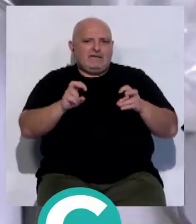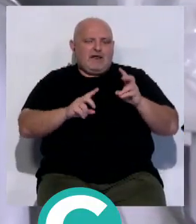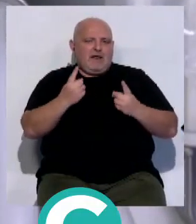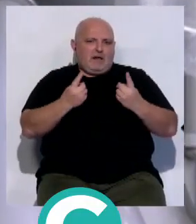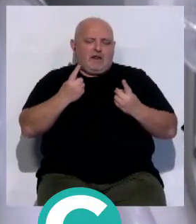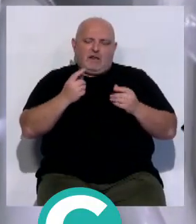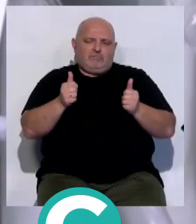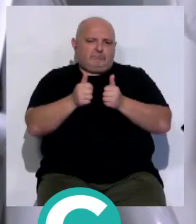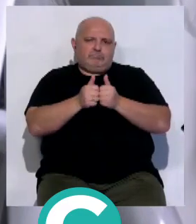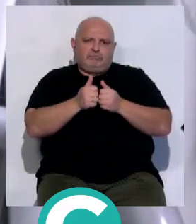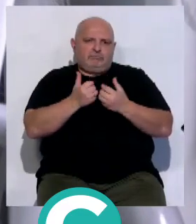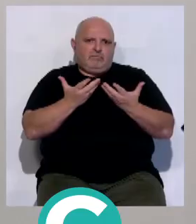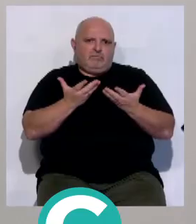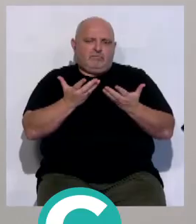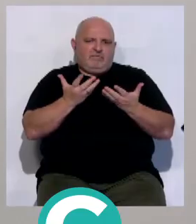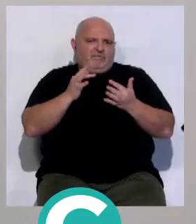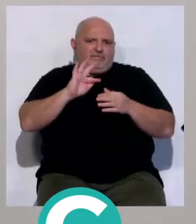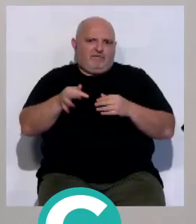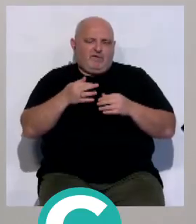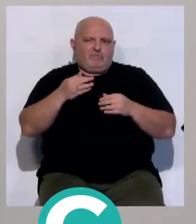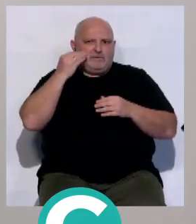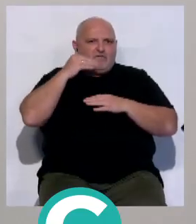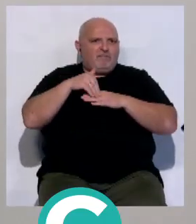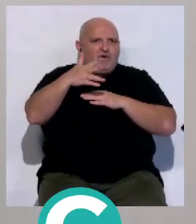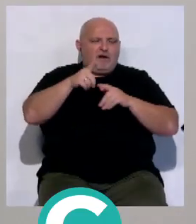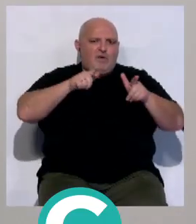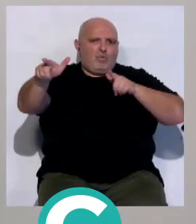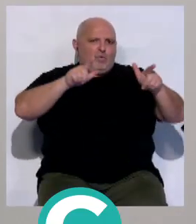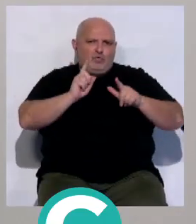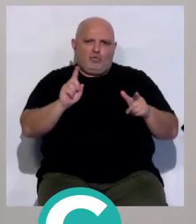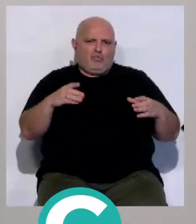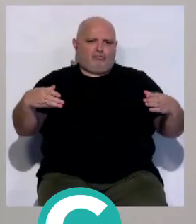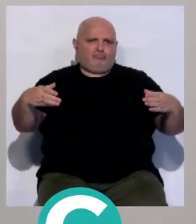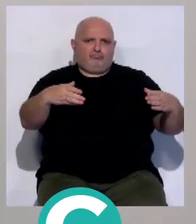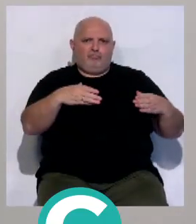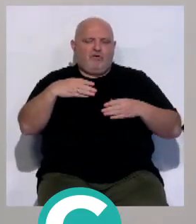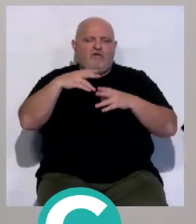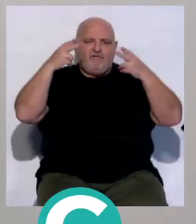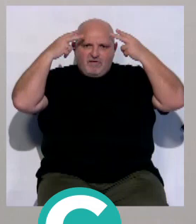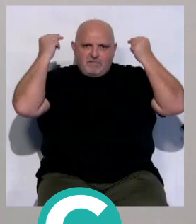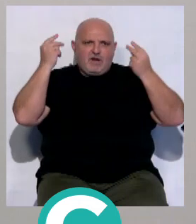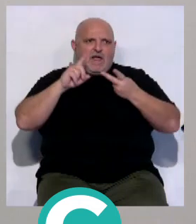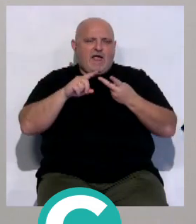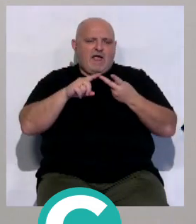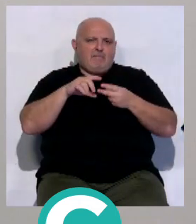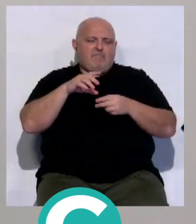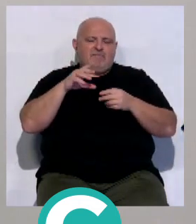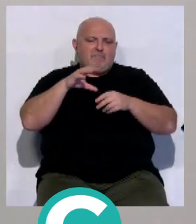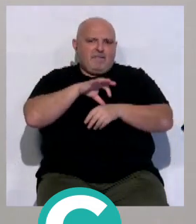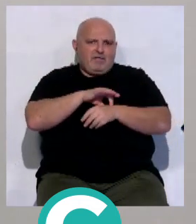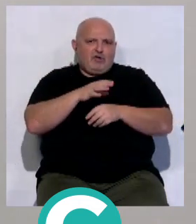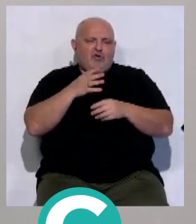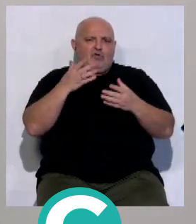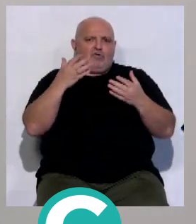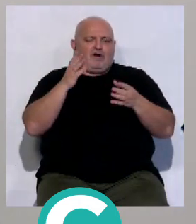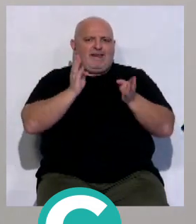Siempre estamos dentro del área hospitalaria, ¿eh? Lo acompaña un intensivista, lo acompaña un enfermero, su enfermero, lo acompaña el